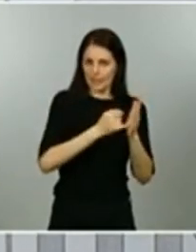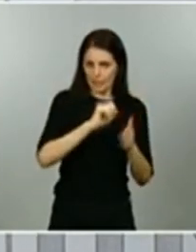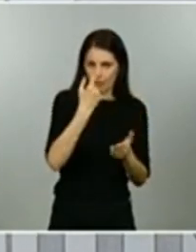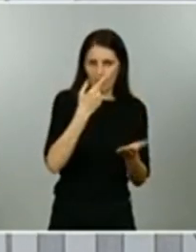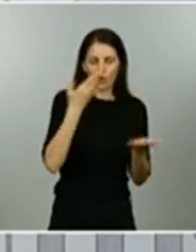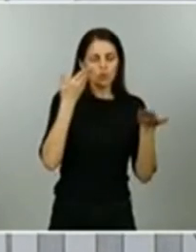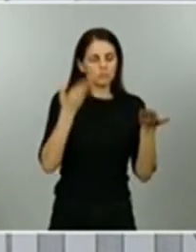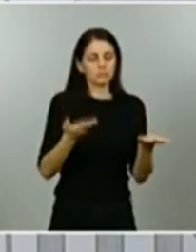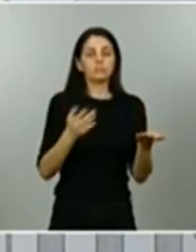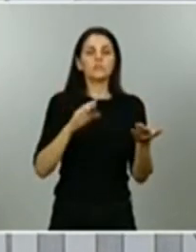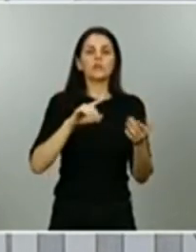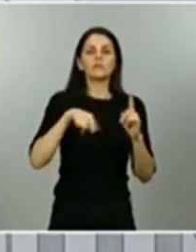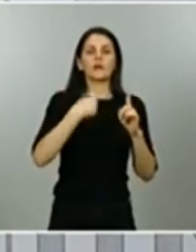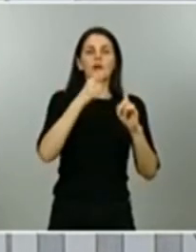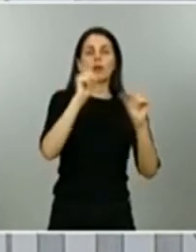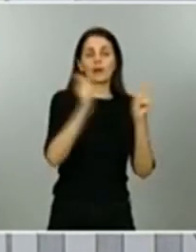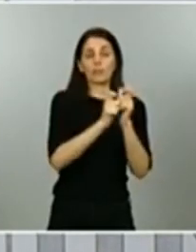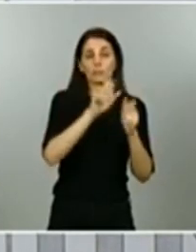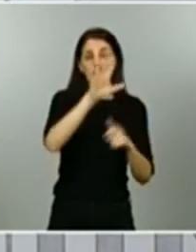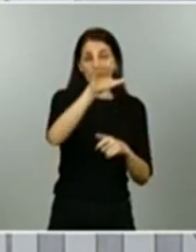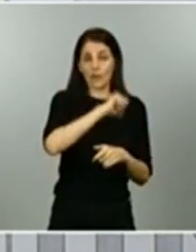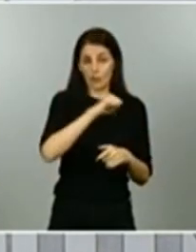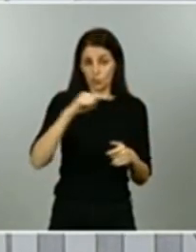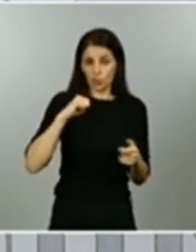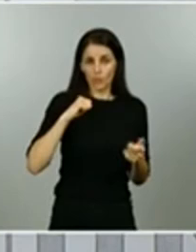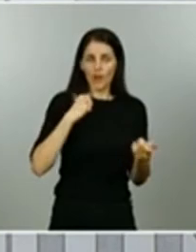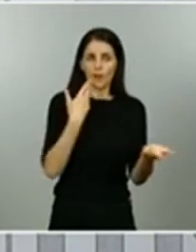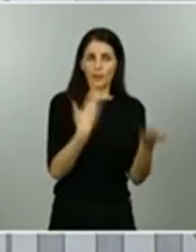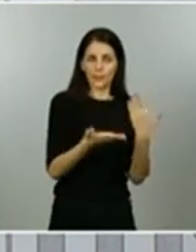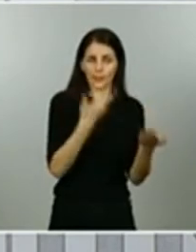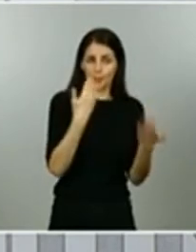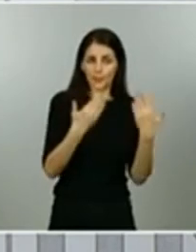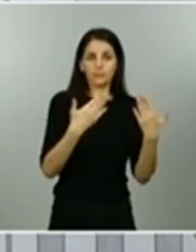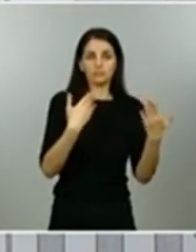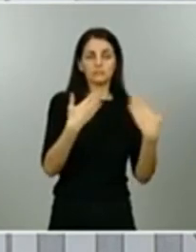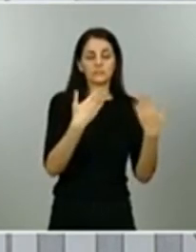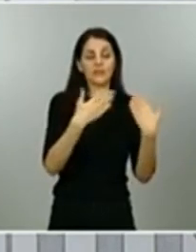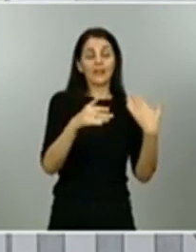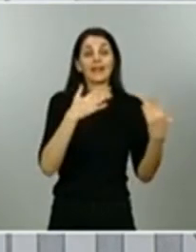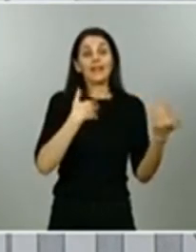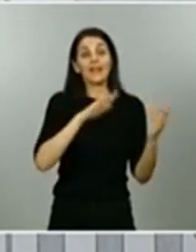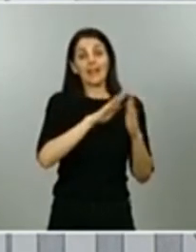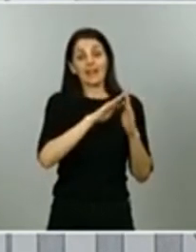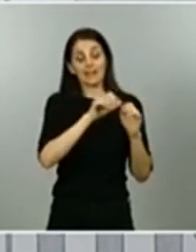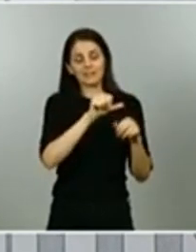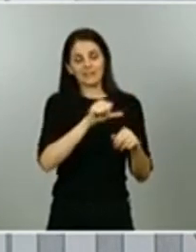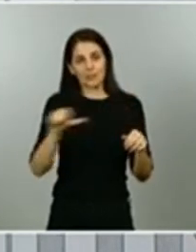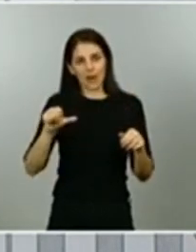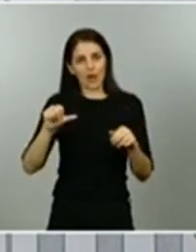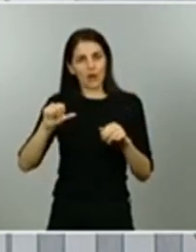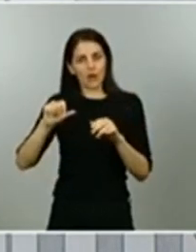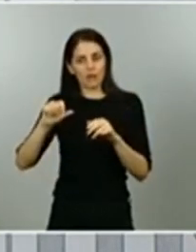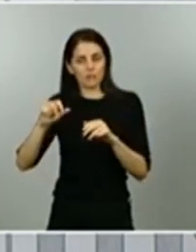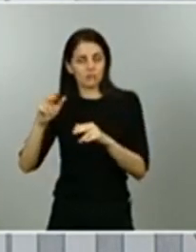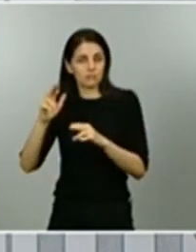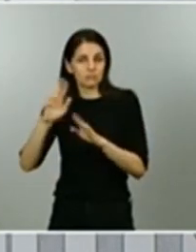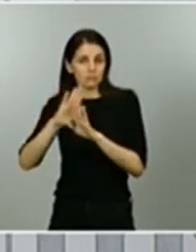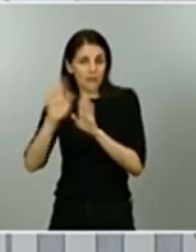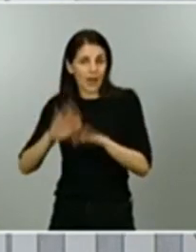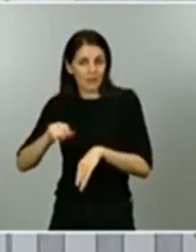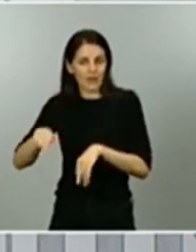comunidad autónoma en cuestión y vamos a tomar decisiones a finales de semana para que progresen si reúnen las condiciones